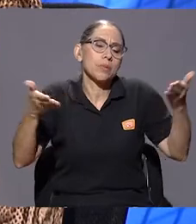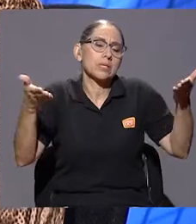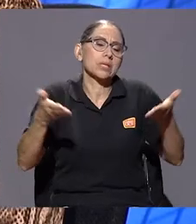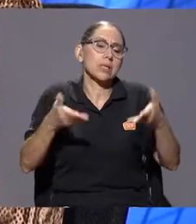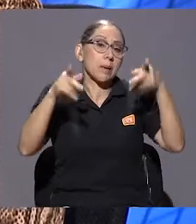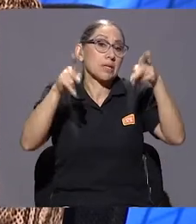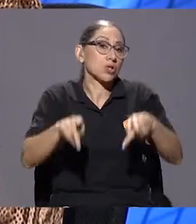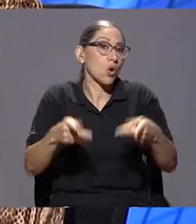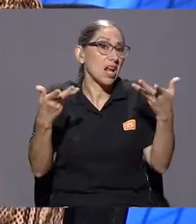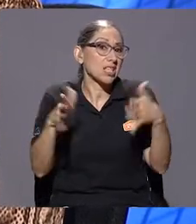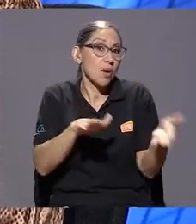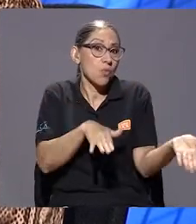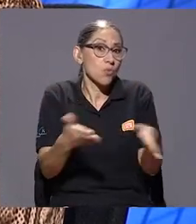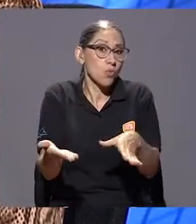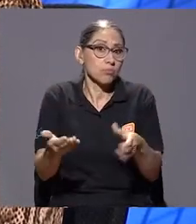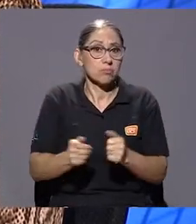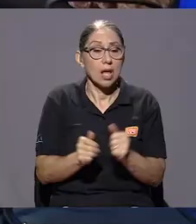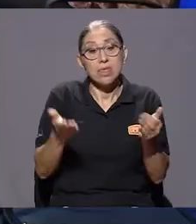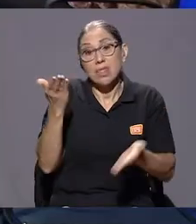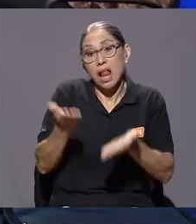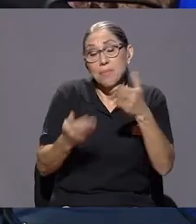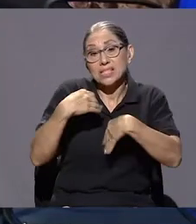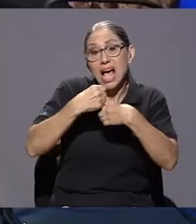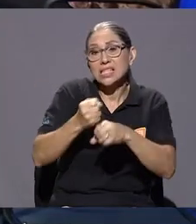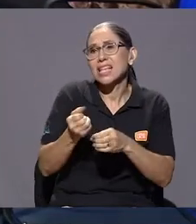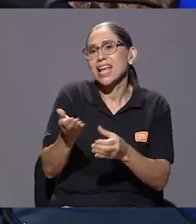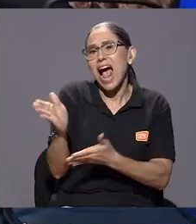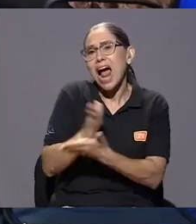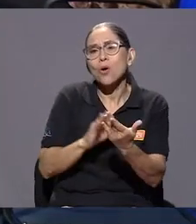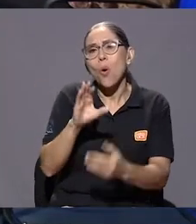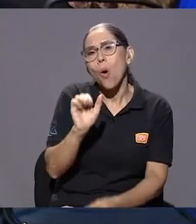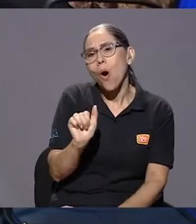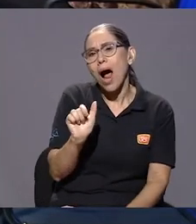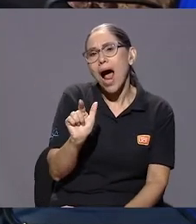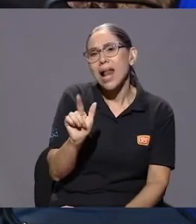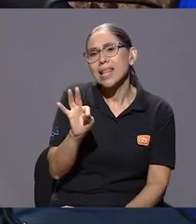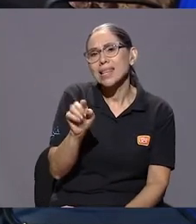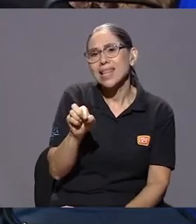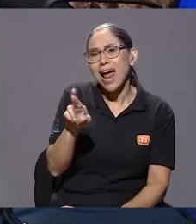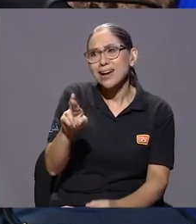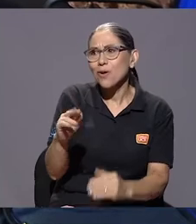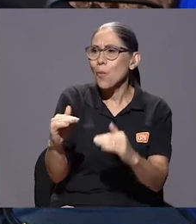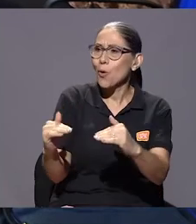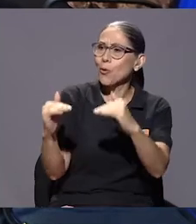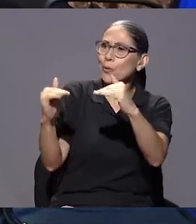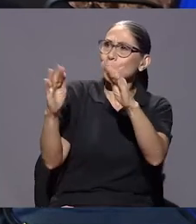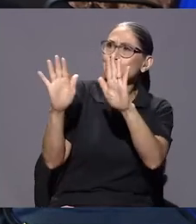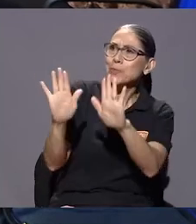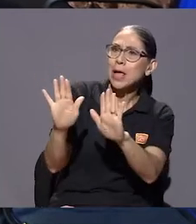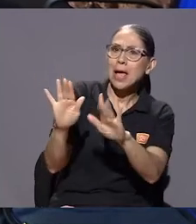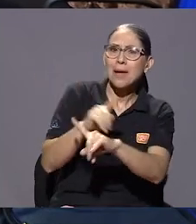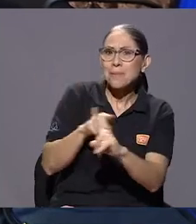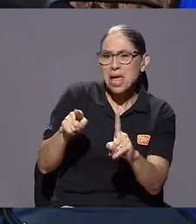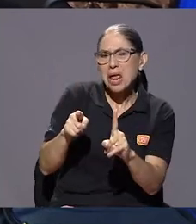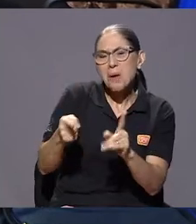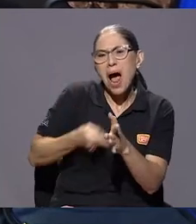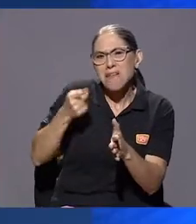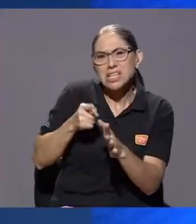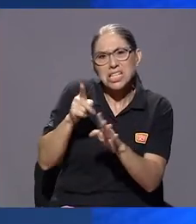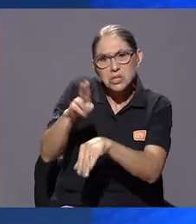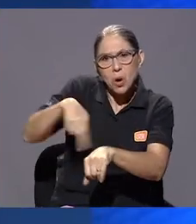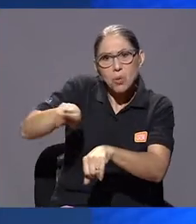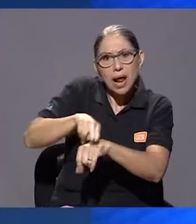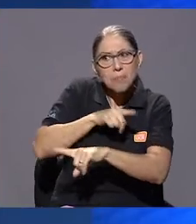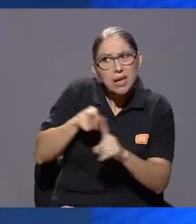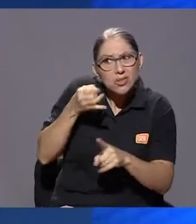teniéndole un altar que al principio puede ser entendible como parte del proceso de duelo, pero que si se queda ahí para siempre o